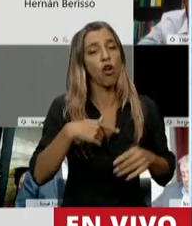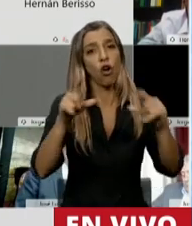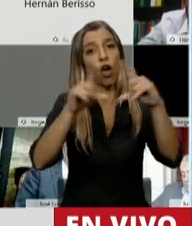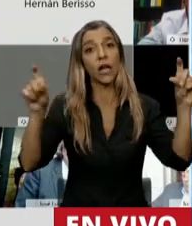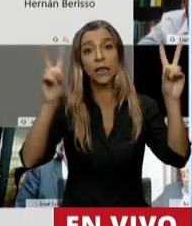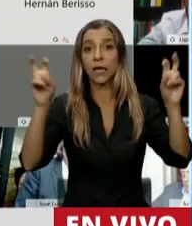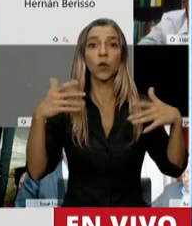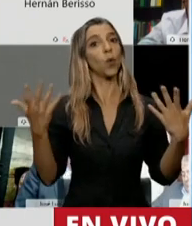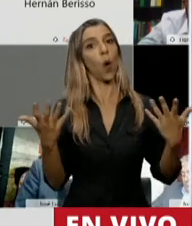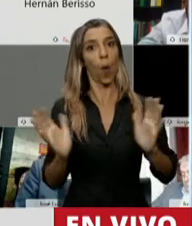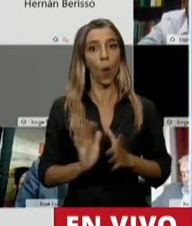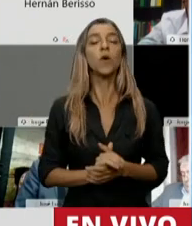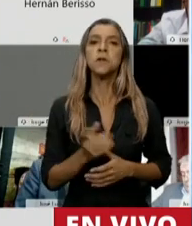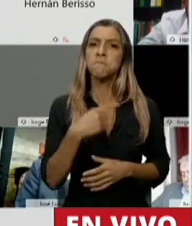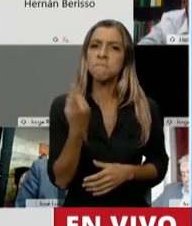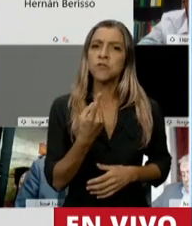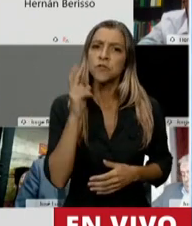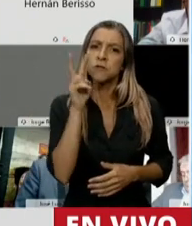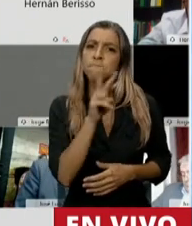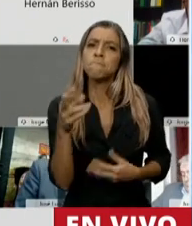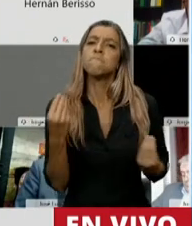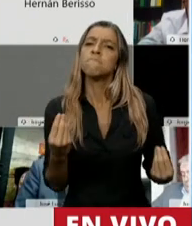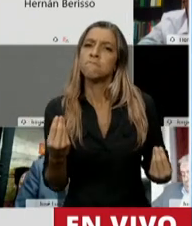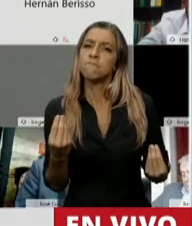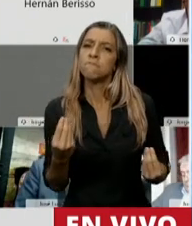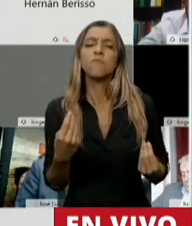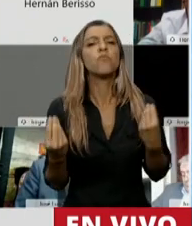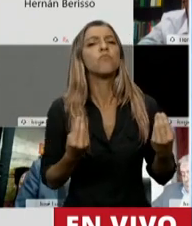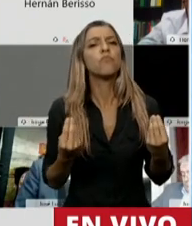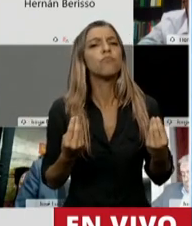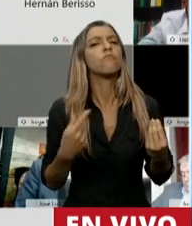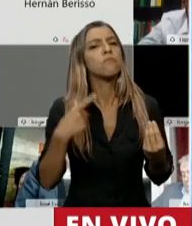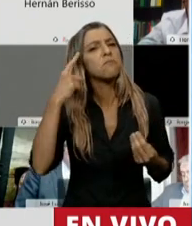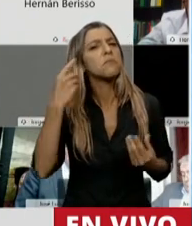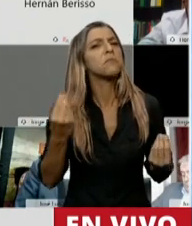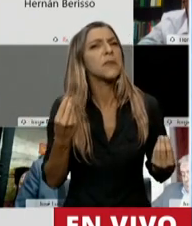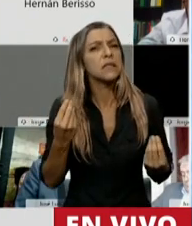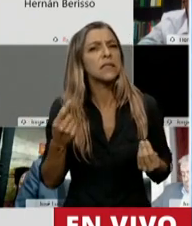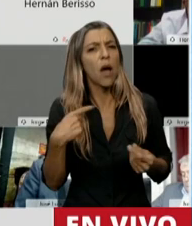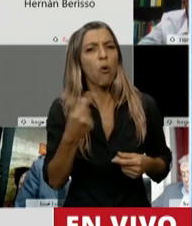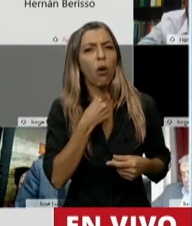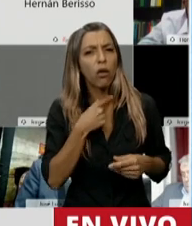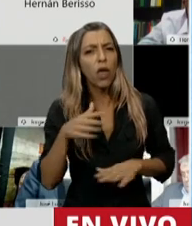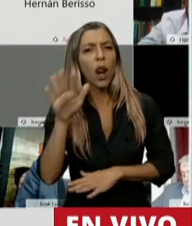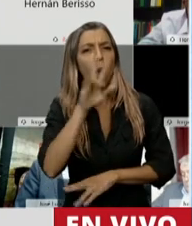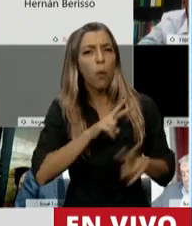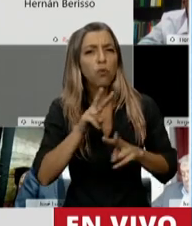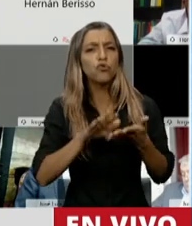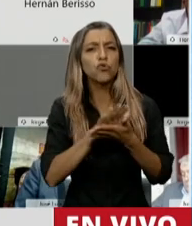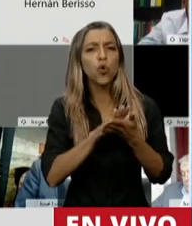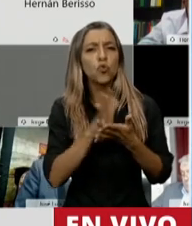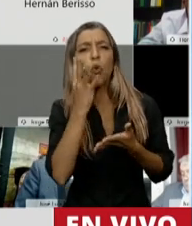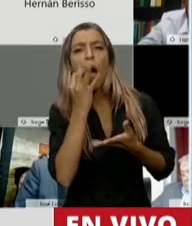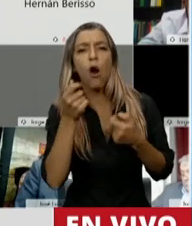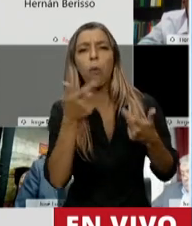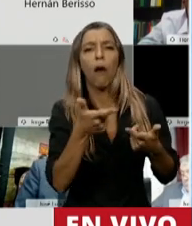nos obliga a preguntarnos cuáles han sido los efectos que intentan morigerar respecto de esta pandemia y de